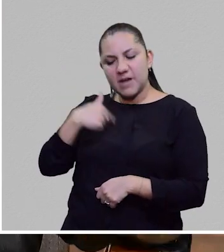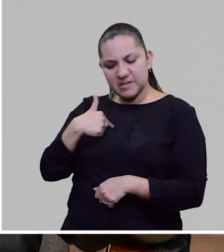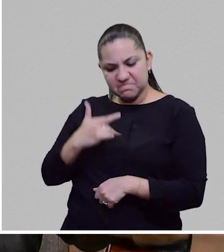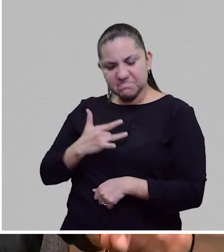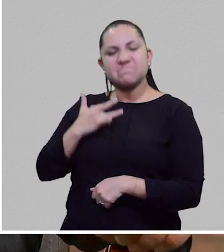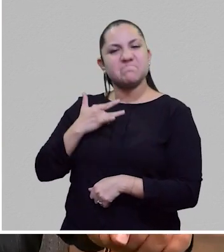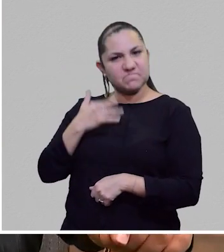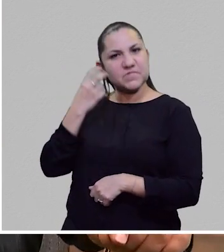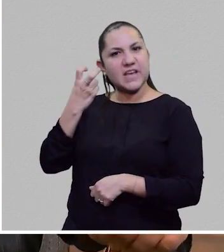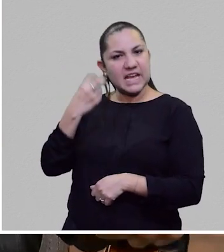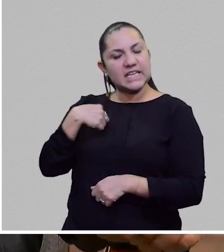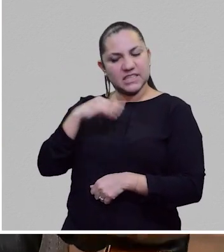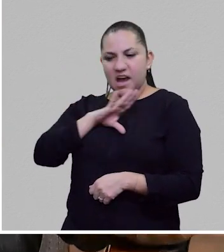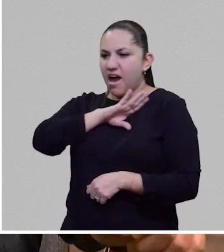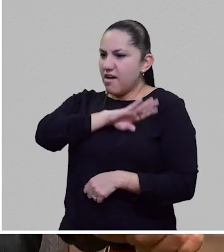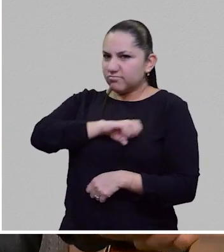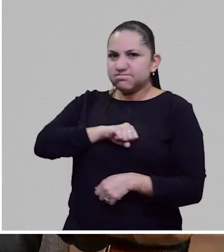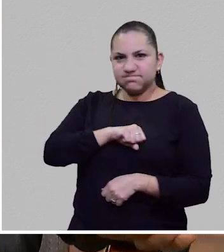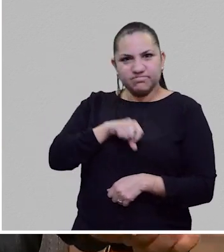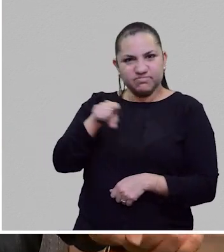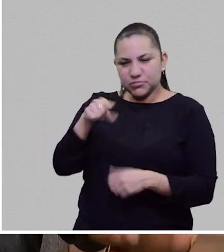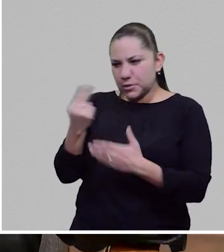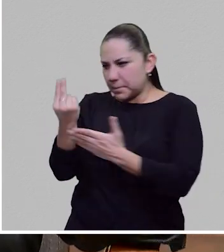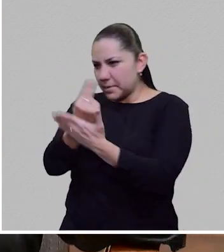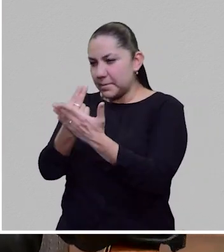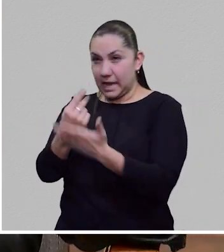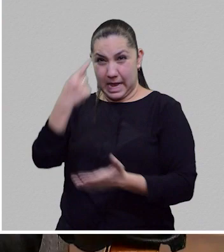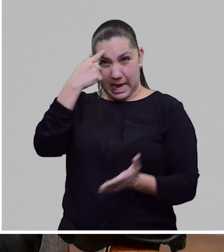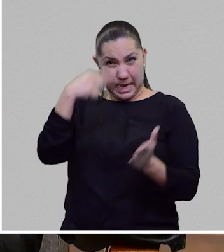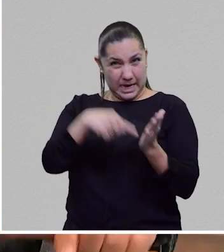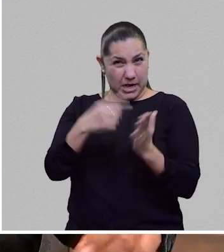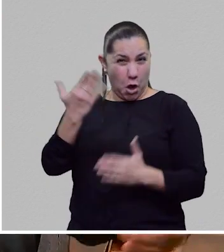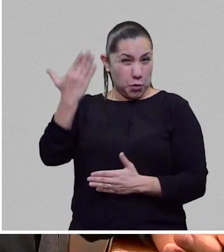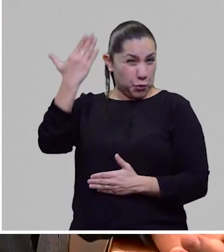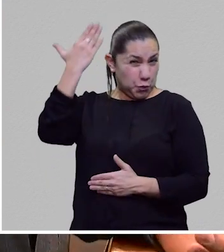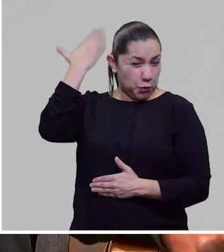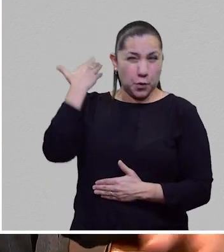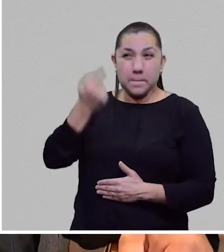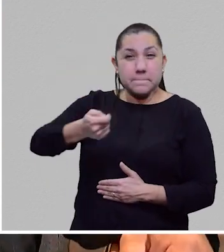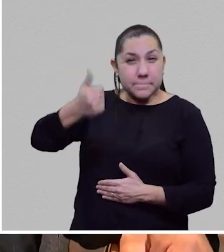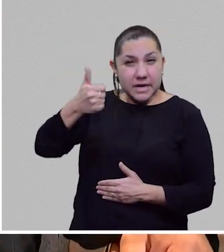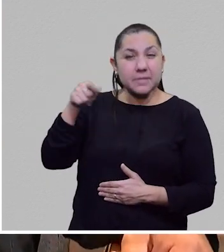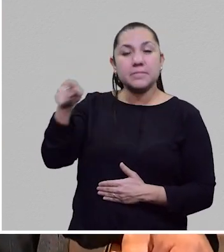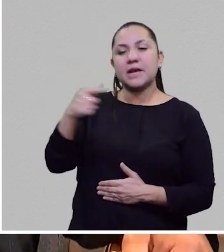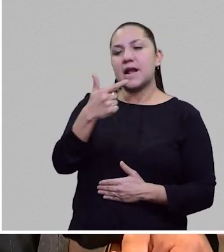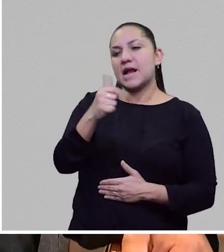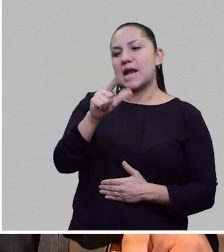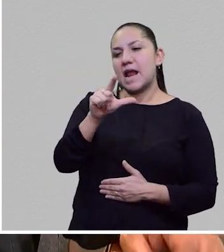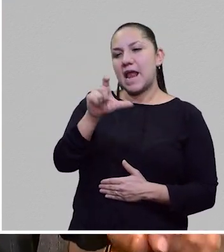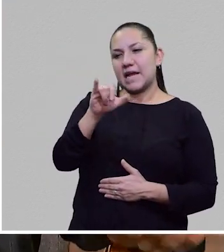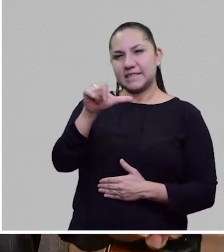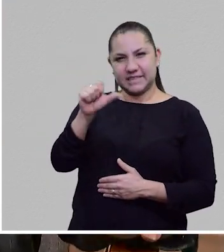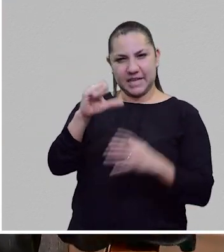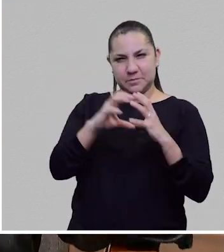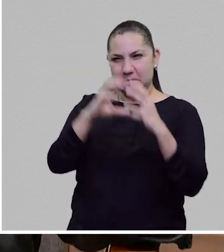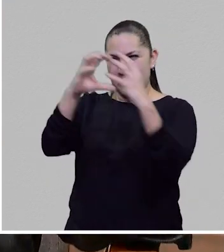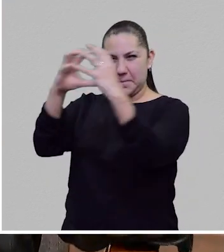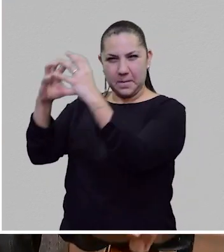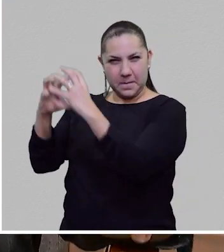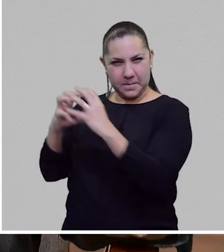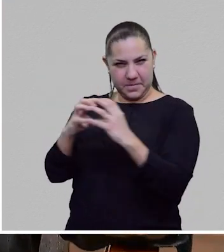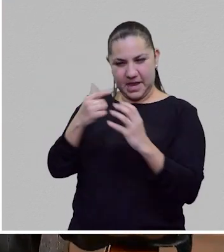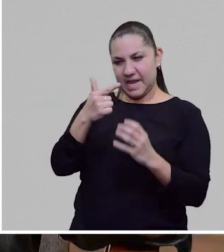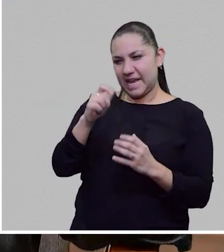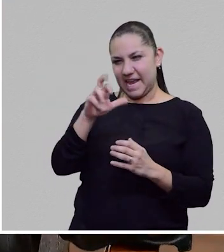Yo específicamente el primero que recuerdo que me fascinó, me gustaría decirte que fueron los de la Guerra de las Galaxias, pero yo no fui,